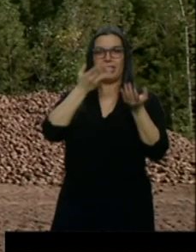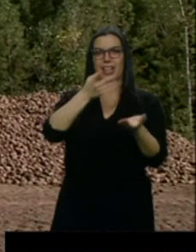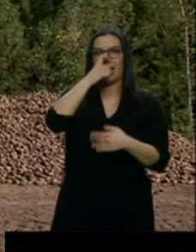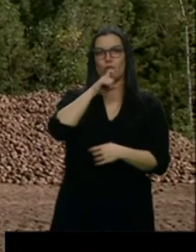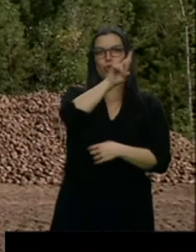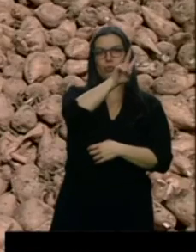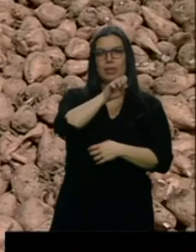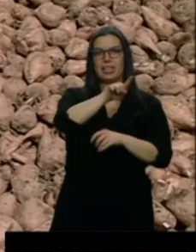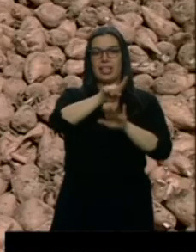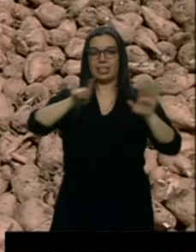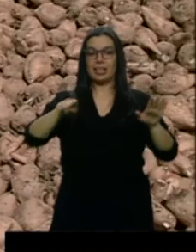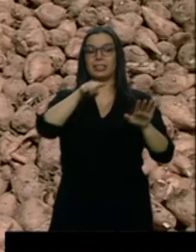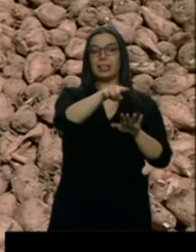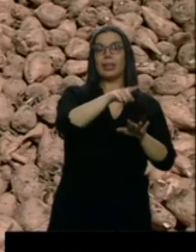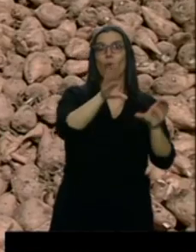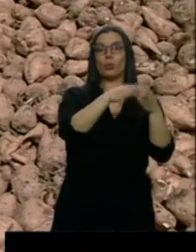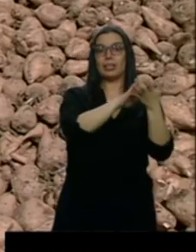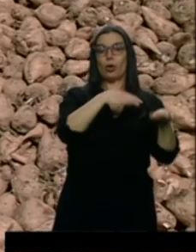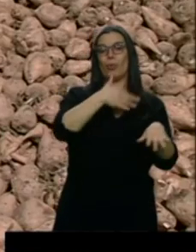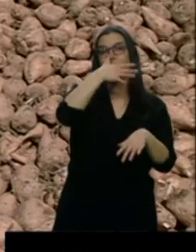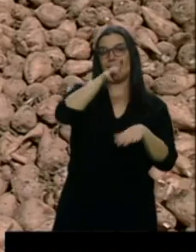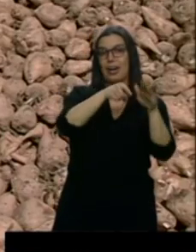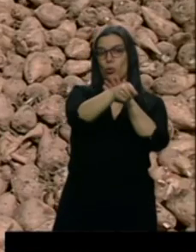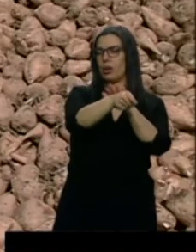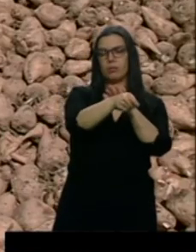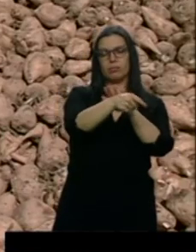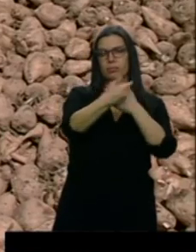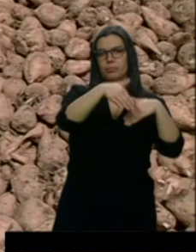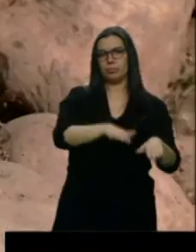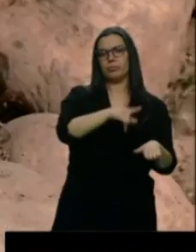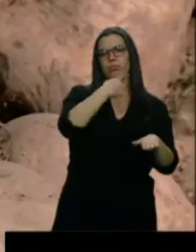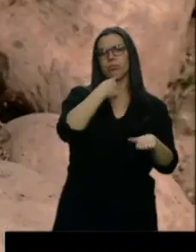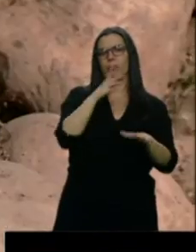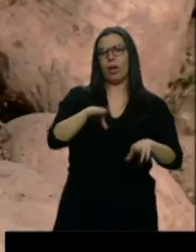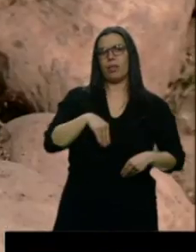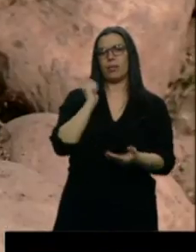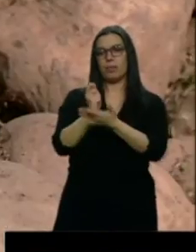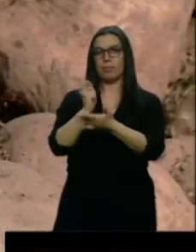afectados serían unos 5.000 agricultores que podrían recibir esas ayudas antes del verano.